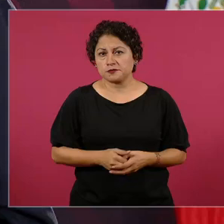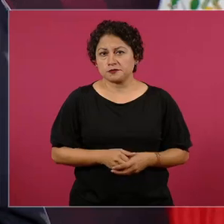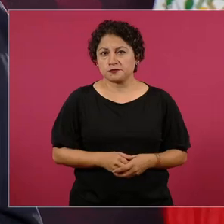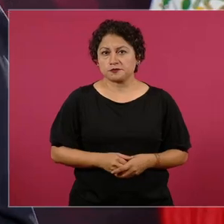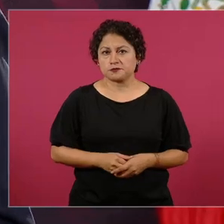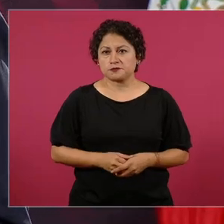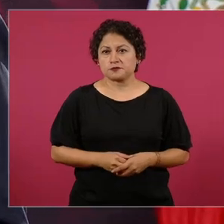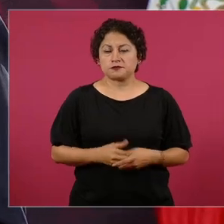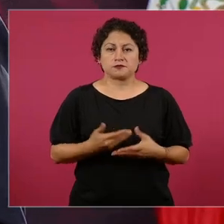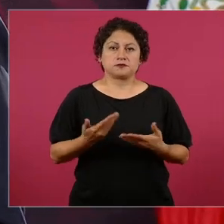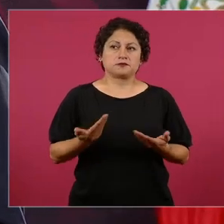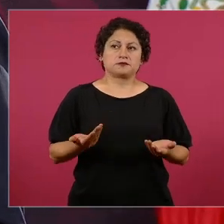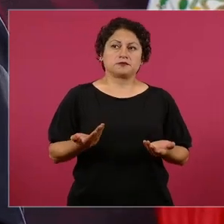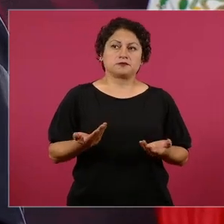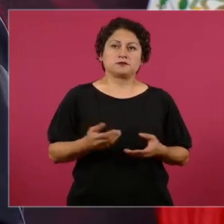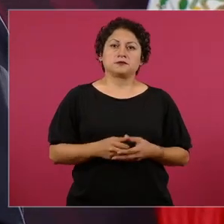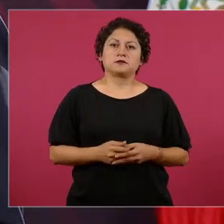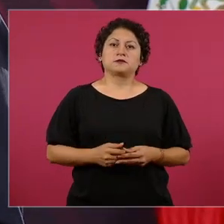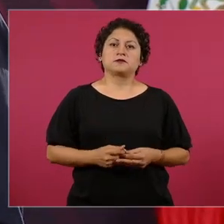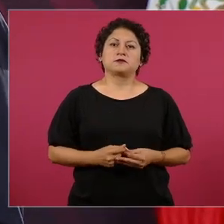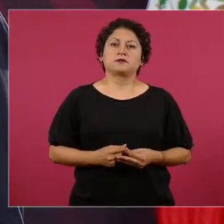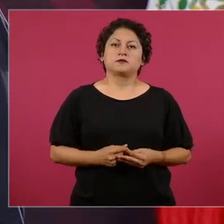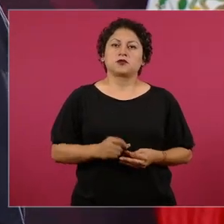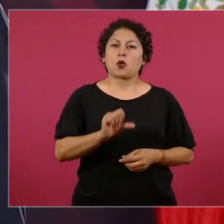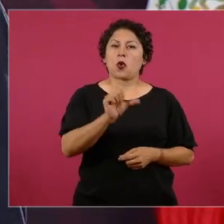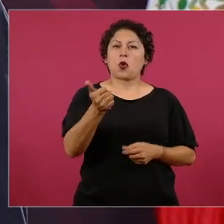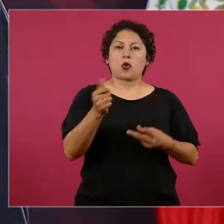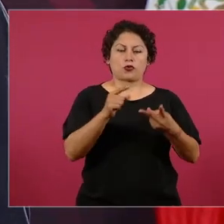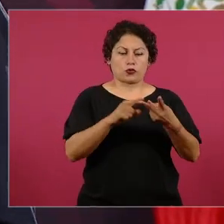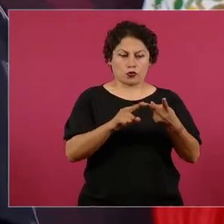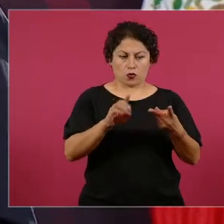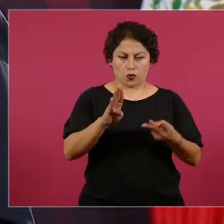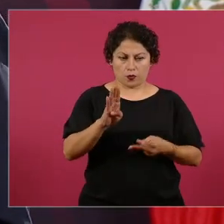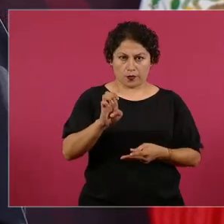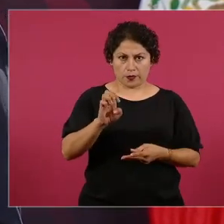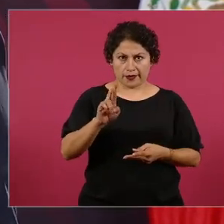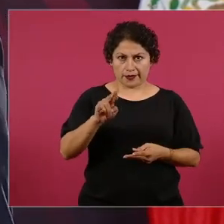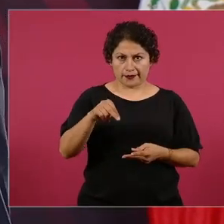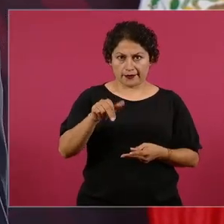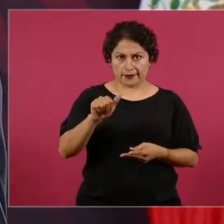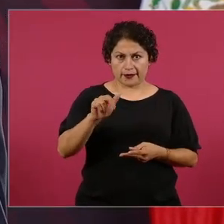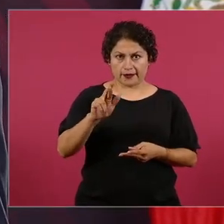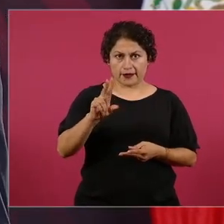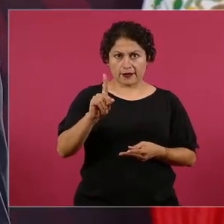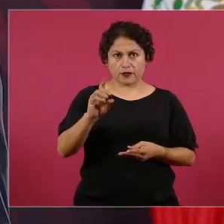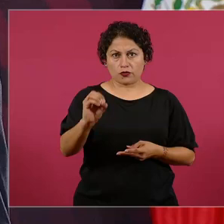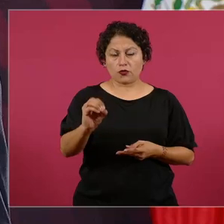y a Bernardo no lo he visto desde hace